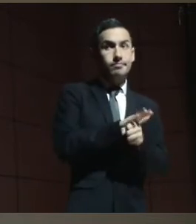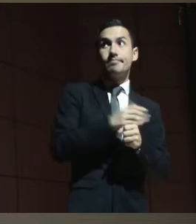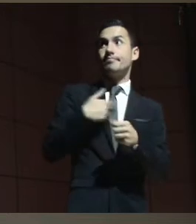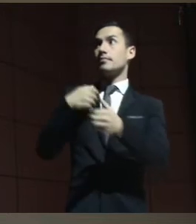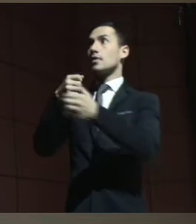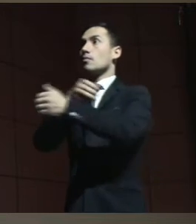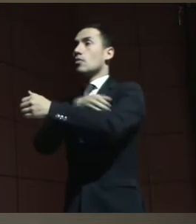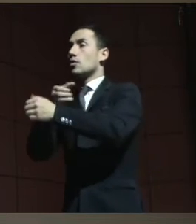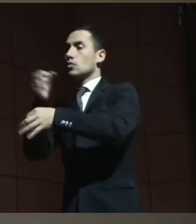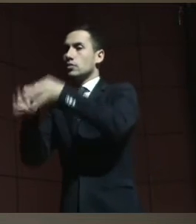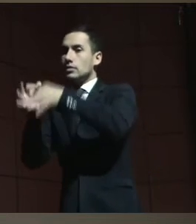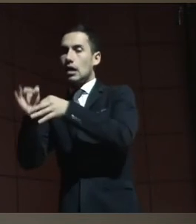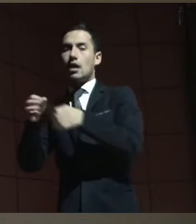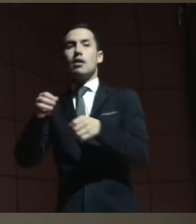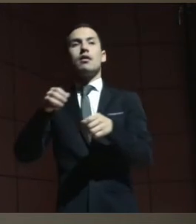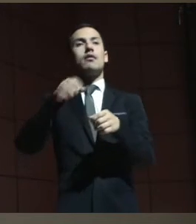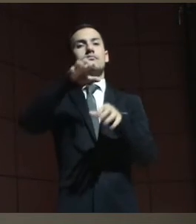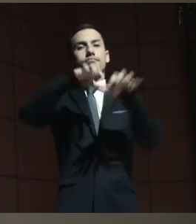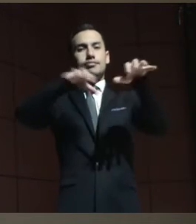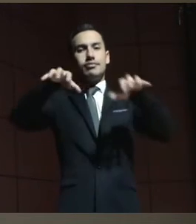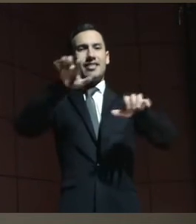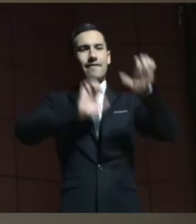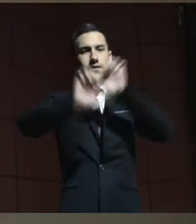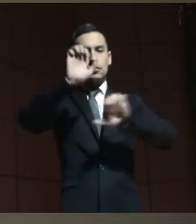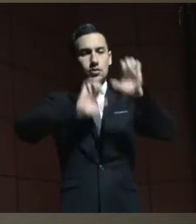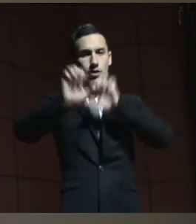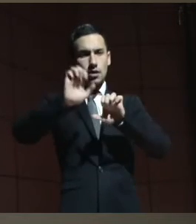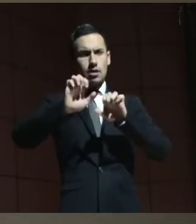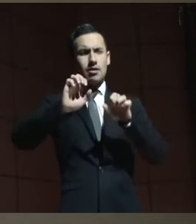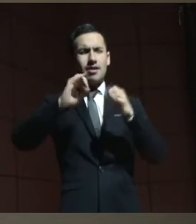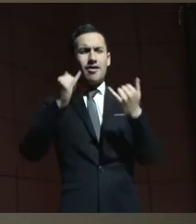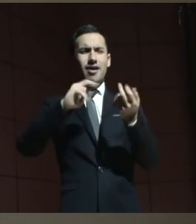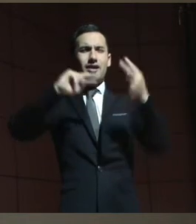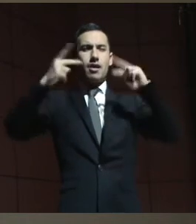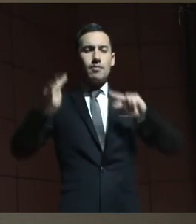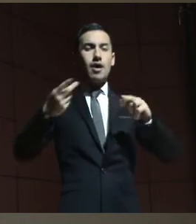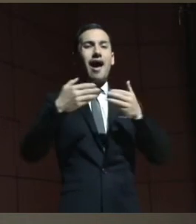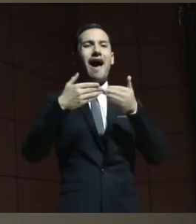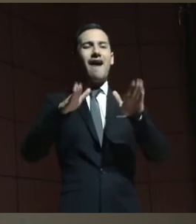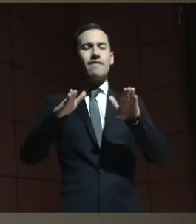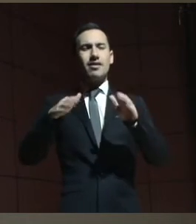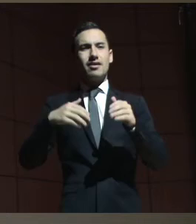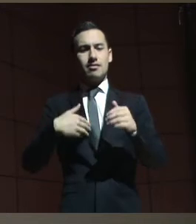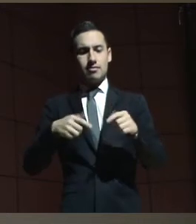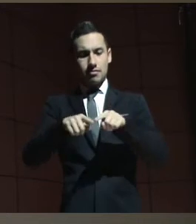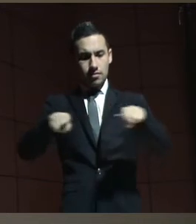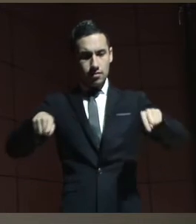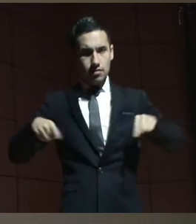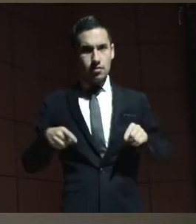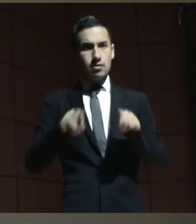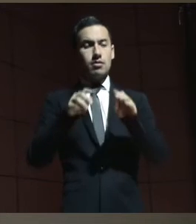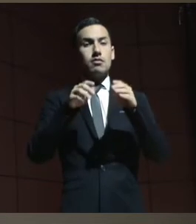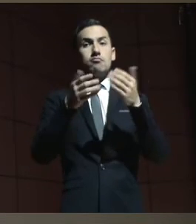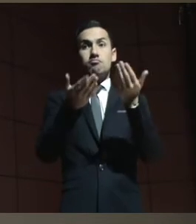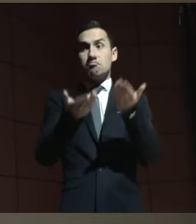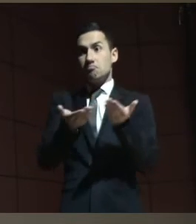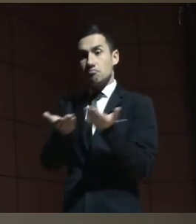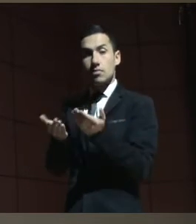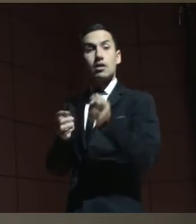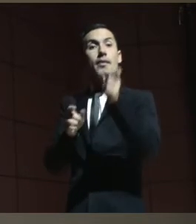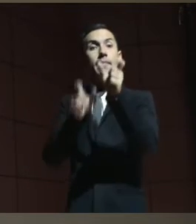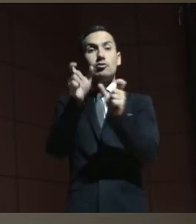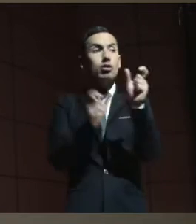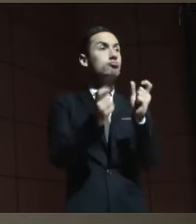Judicial, en las defensorías, cambiar las lógicas, abrir las puertas de los despachos y tener esas audiencias con las personas.